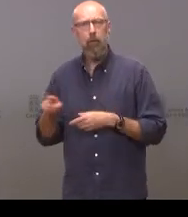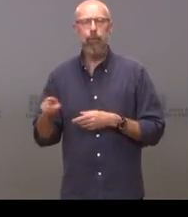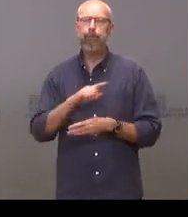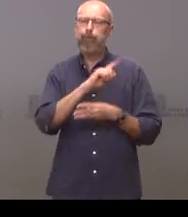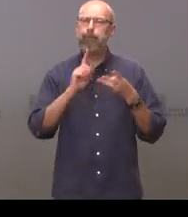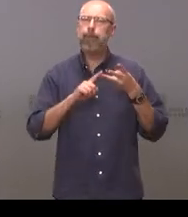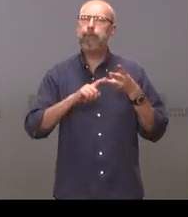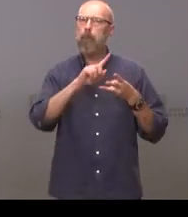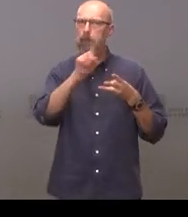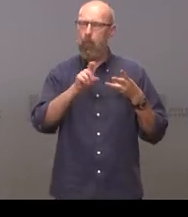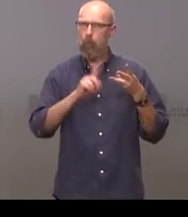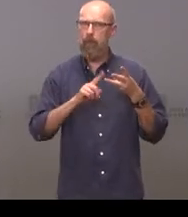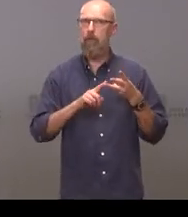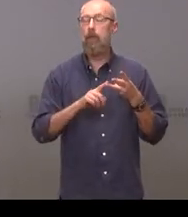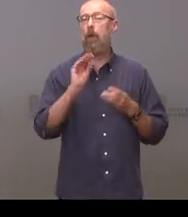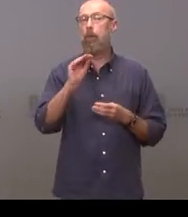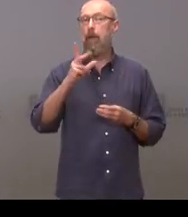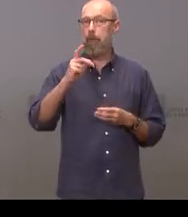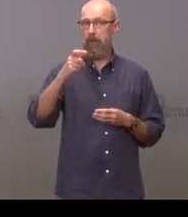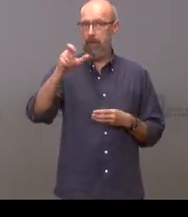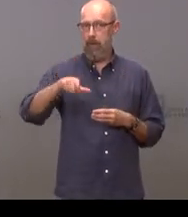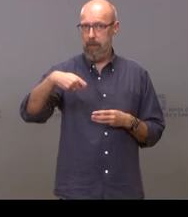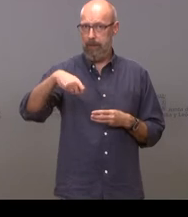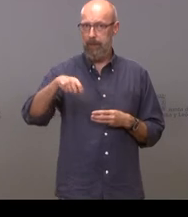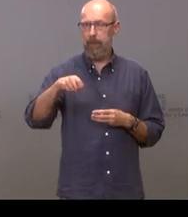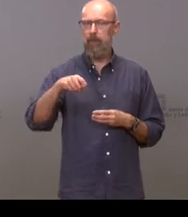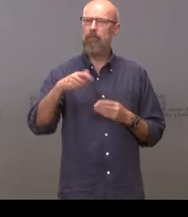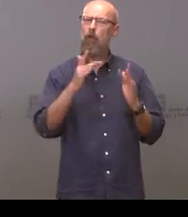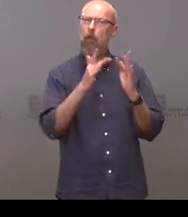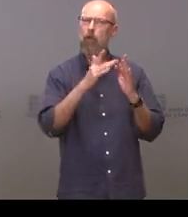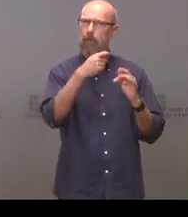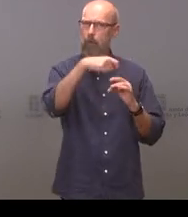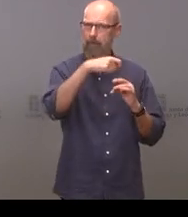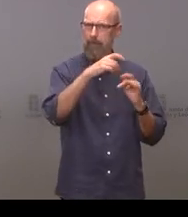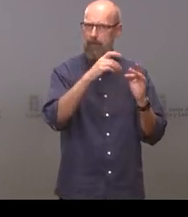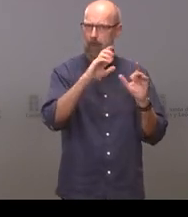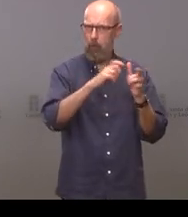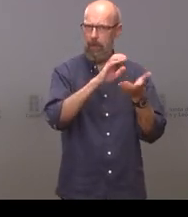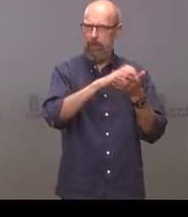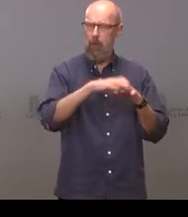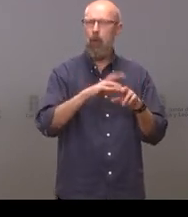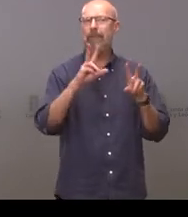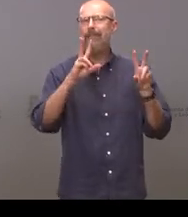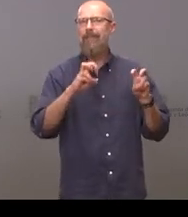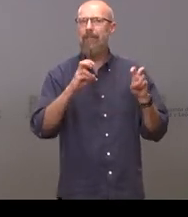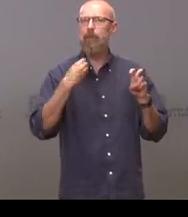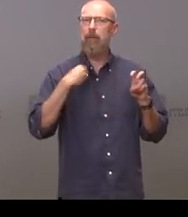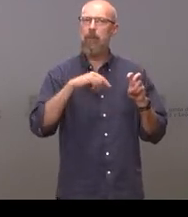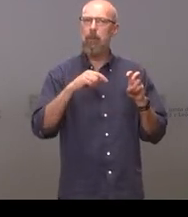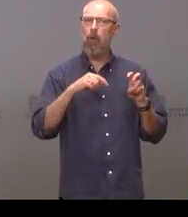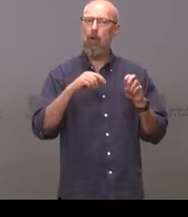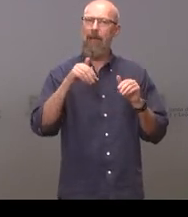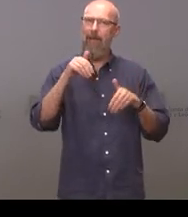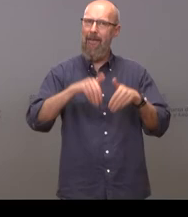la opinión si el vicepresidente había hablado con el presidente de la junta en relación a un supuesto adelanto de las elecciones